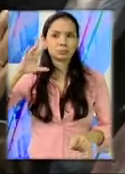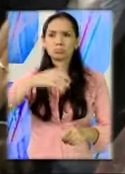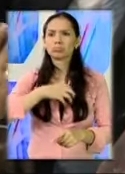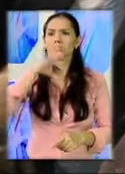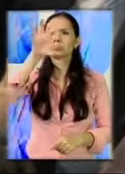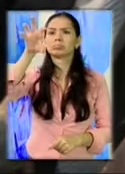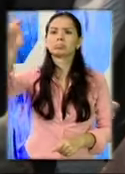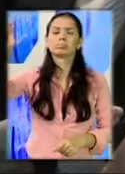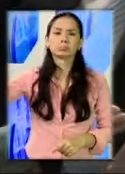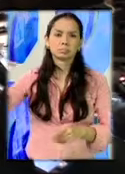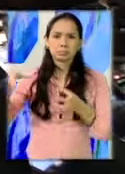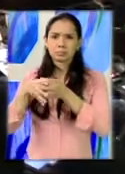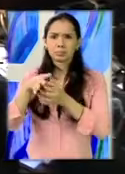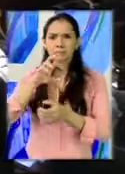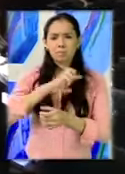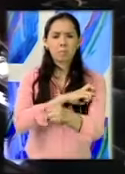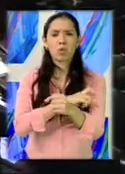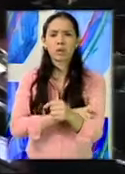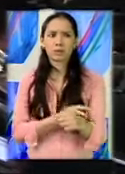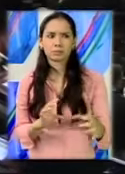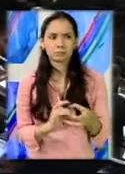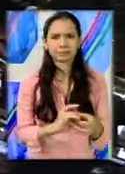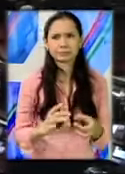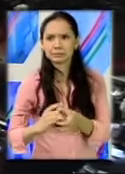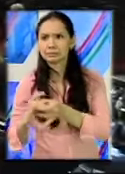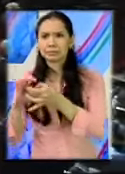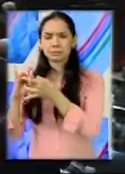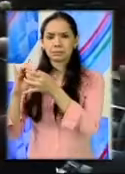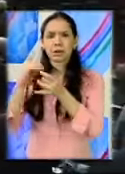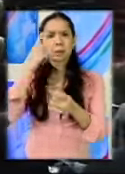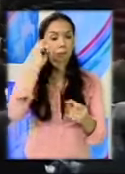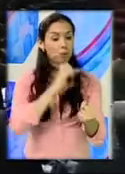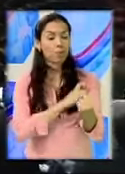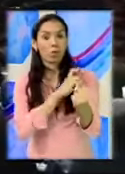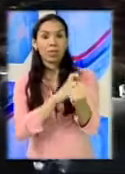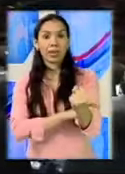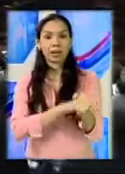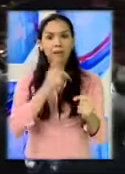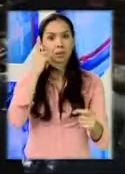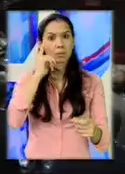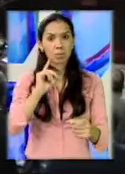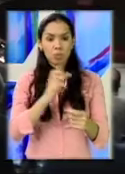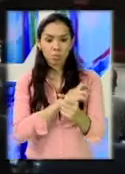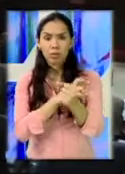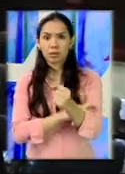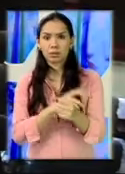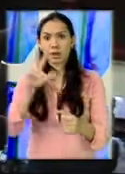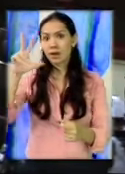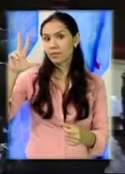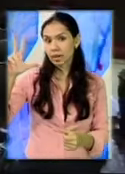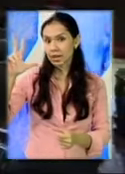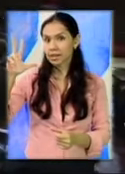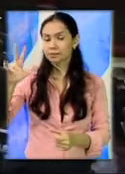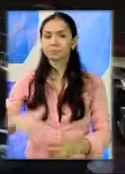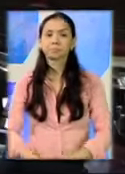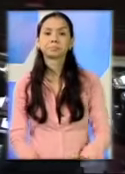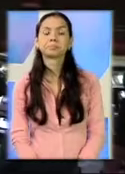cuota de poder en el hemiciclo. Así sobrevive en la cúpula del poder, la estructura del otrora poderoso FRG.